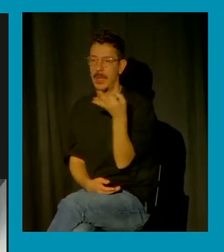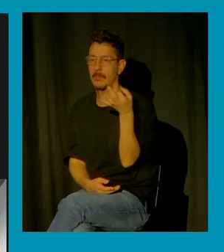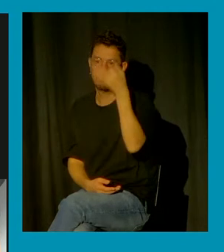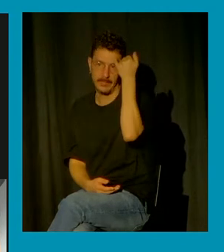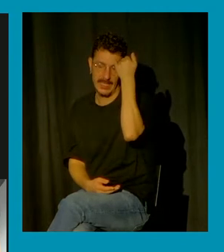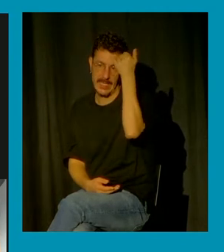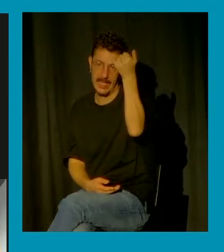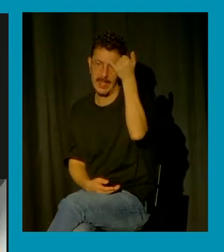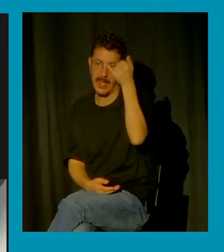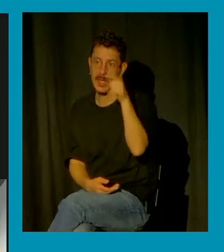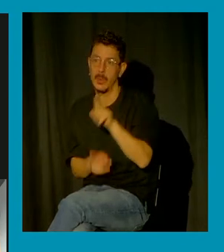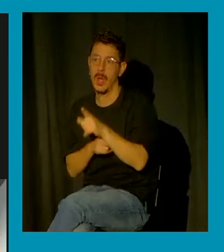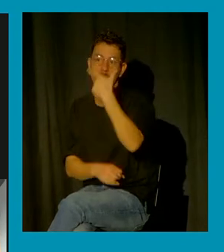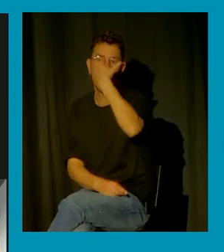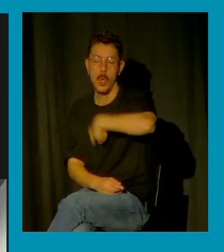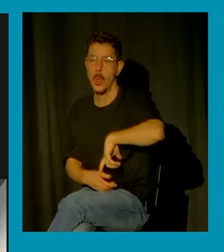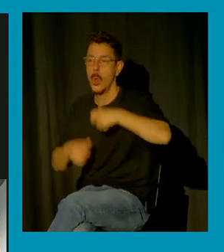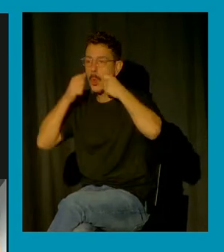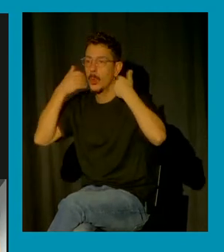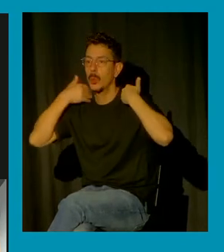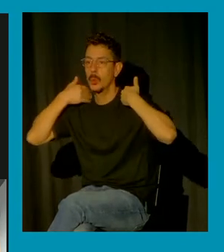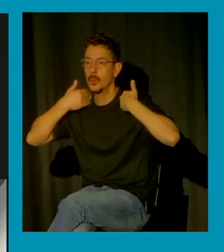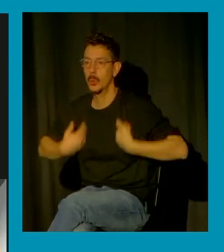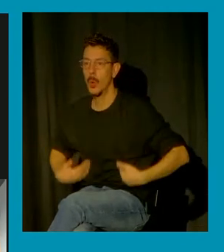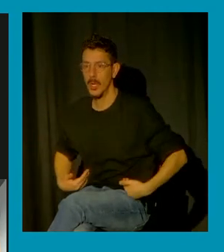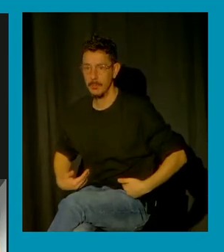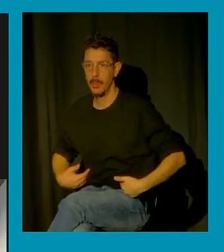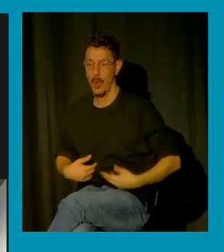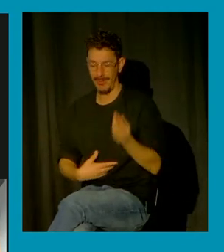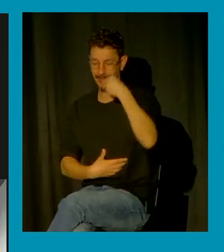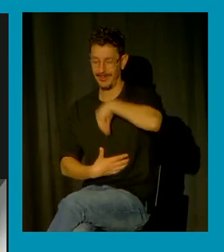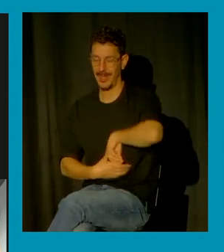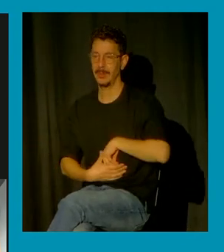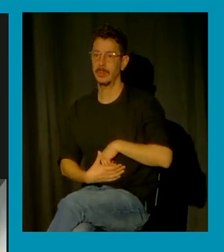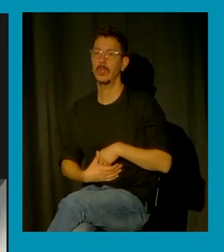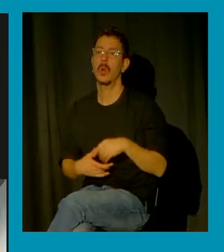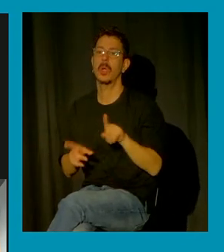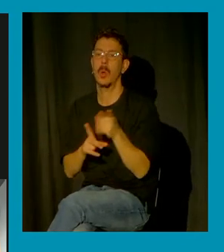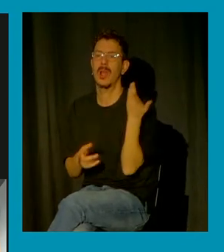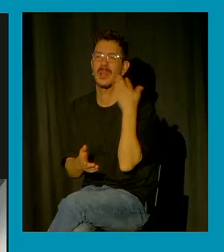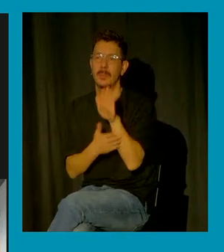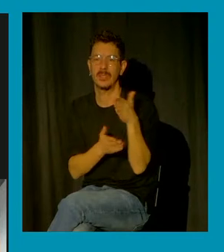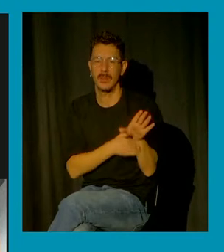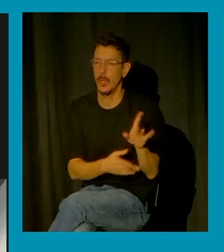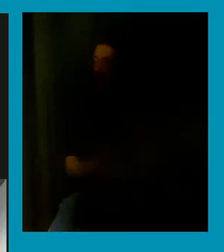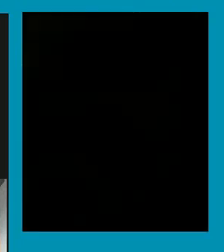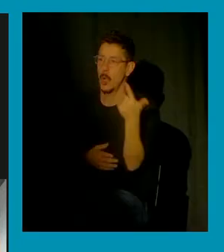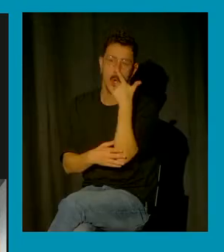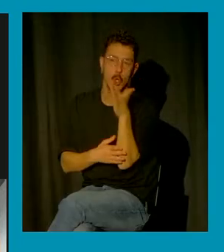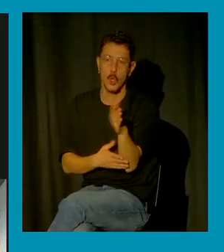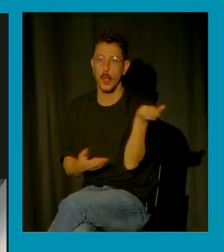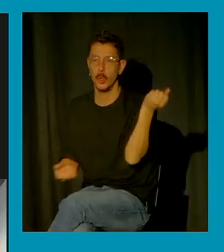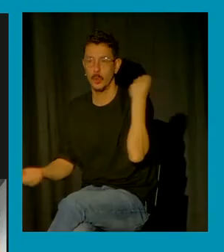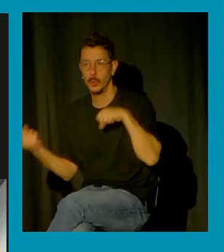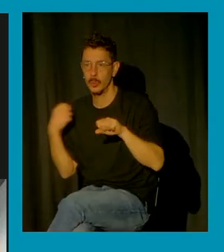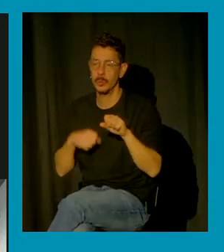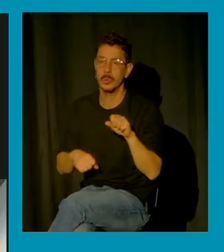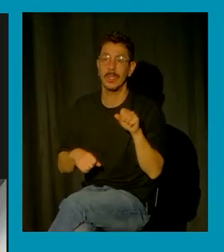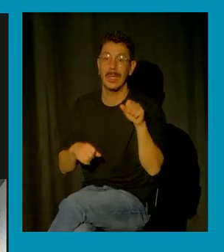relatado o cuerpo impregnado de representaciones y de conductas y de comportamientos sobre la violencia